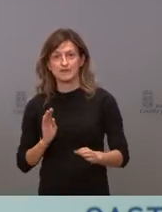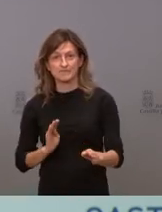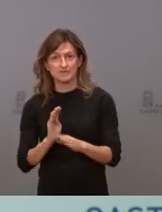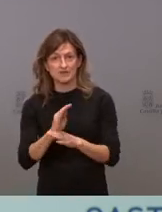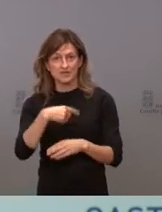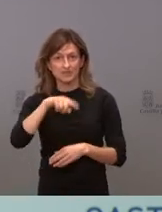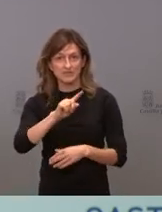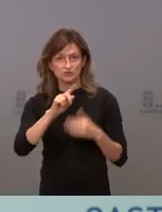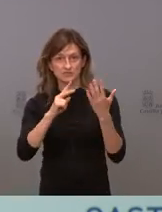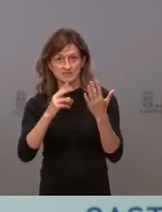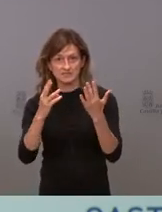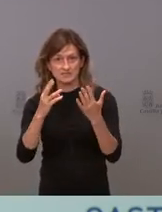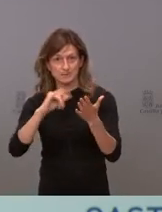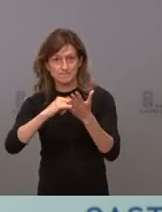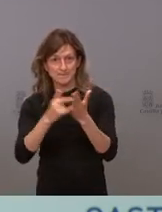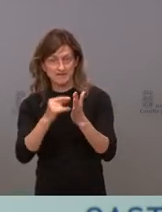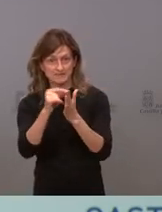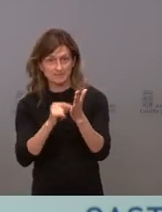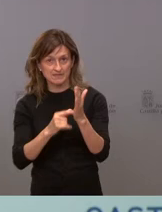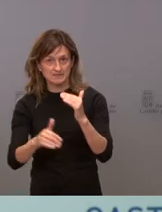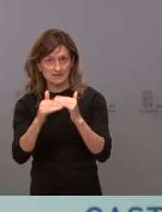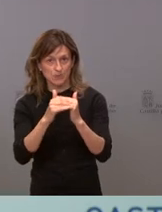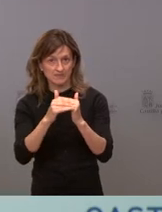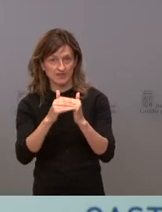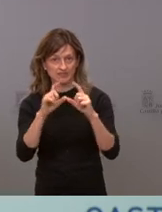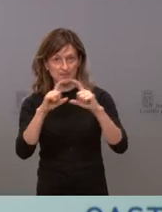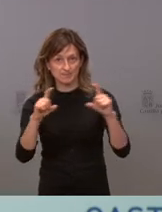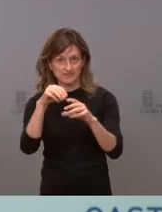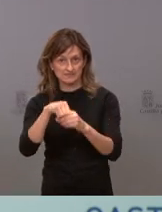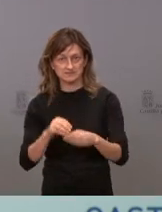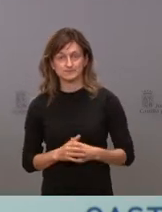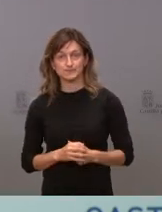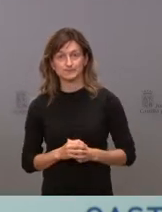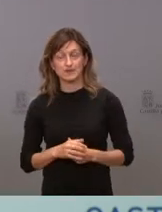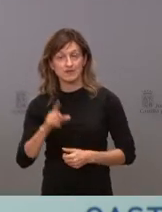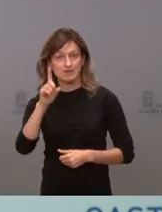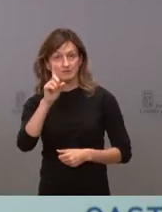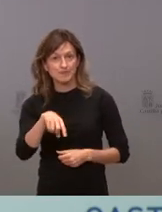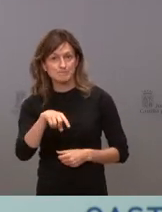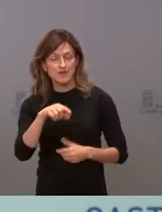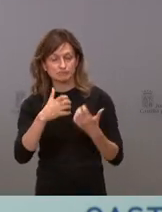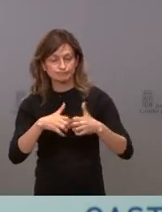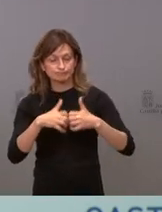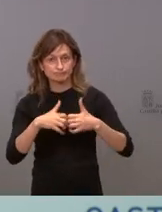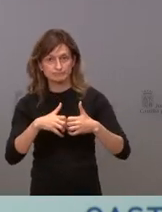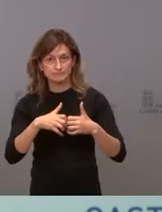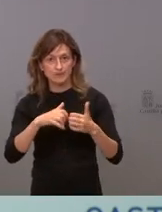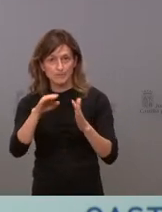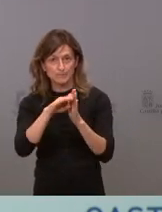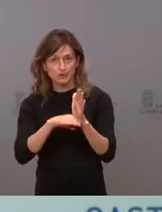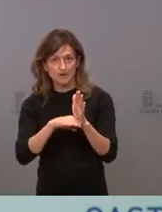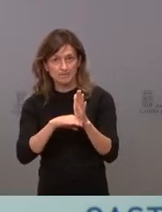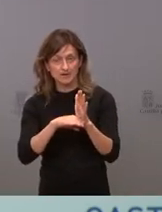Financiamos 173 planes y medidas de igualdad en nuestras empresas. Hemos puesto en marcha el programa